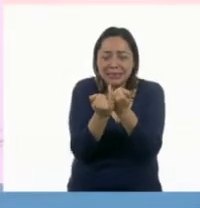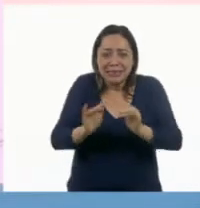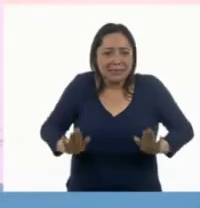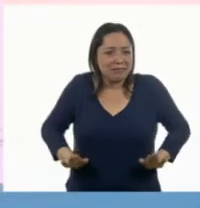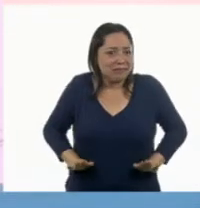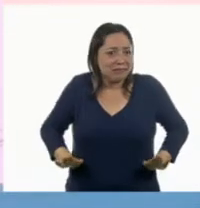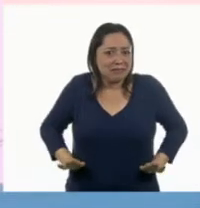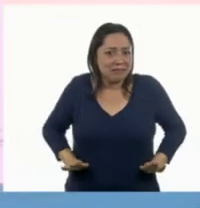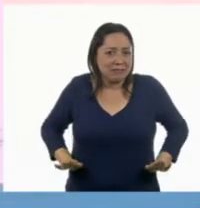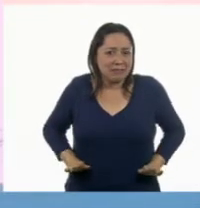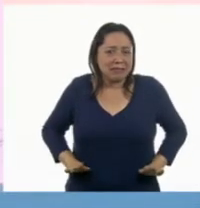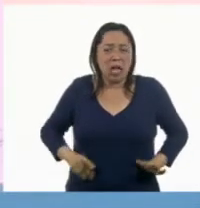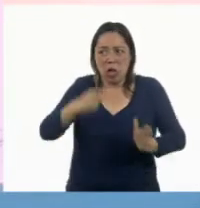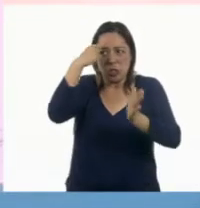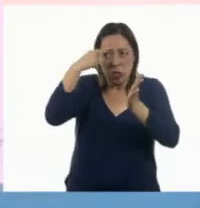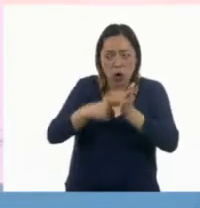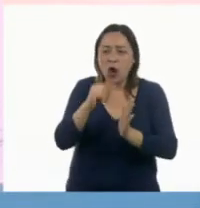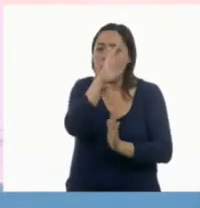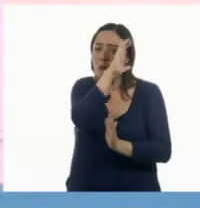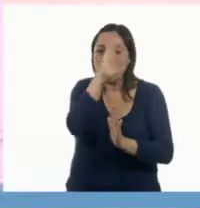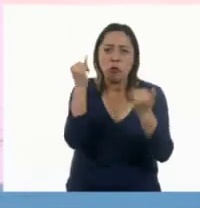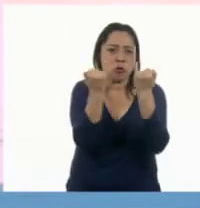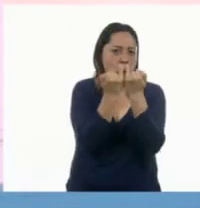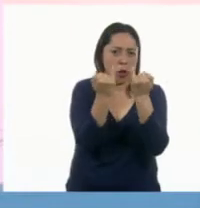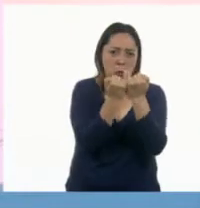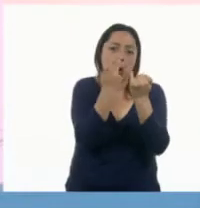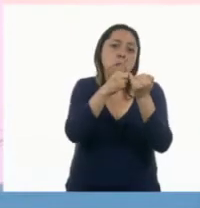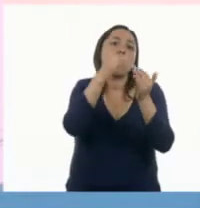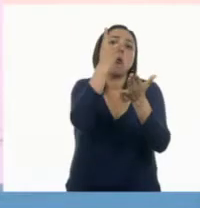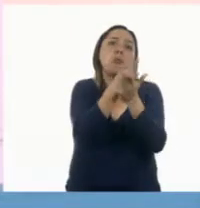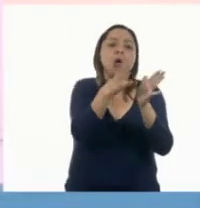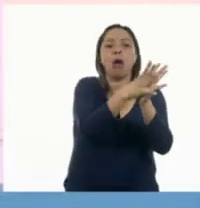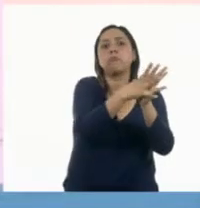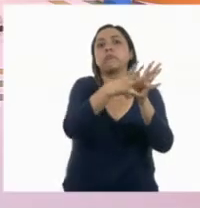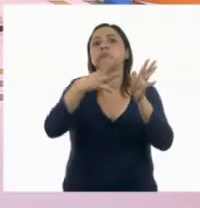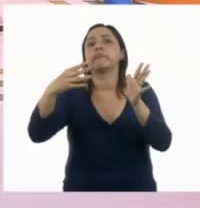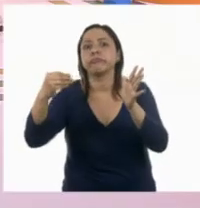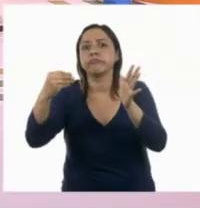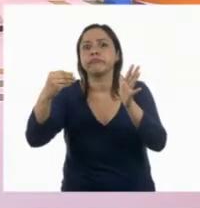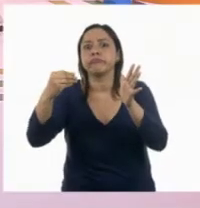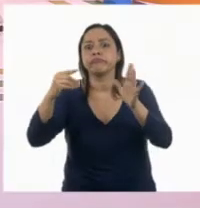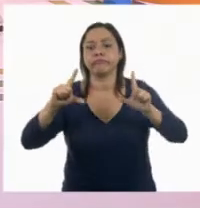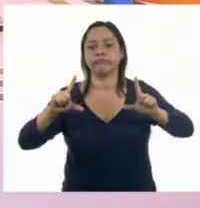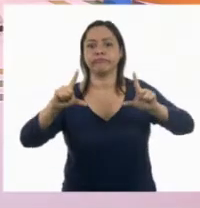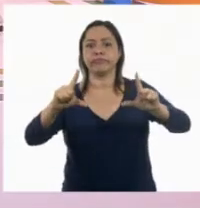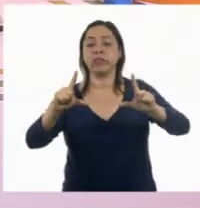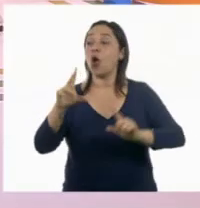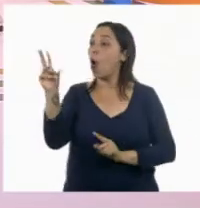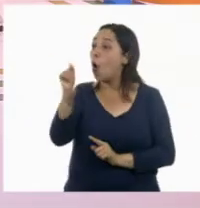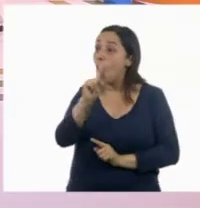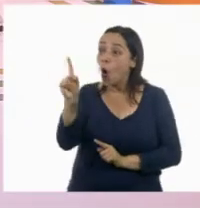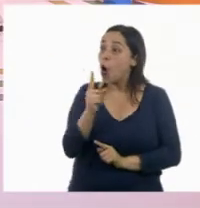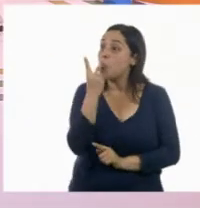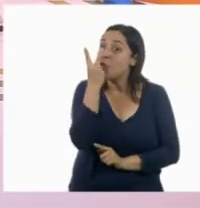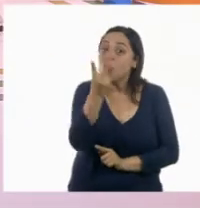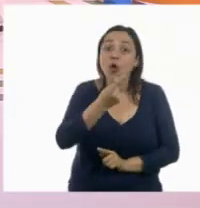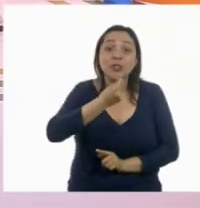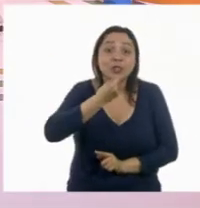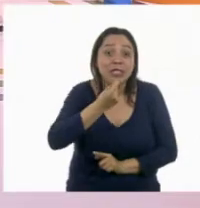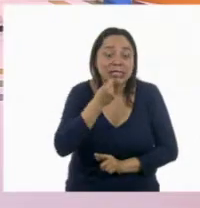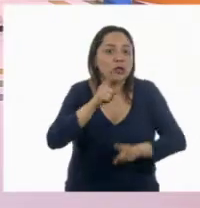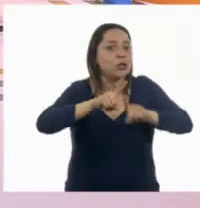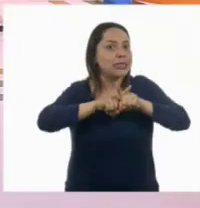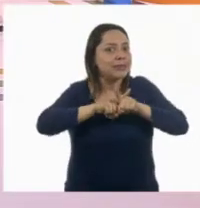es la misma foto y que nada más la duplicaron. No, Alexia. Es una foto de dos niños totalmente